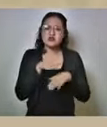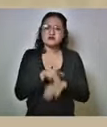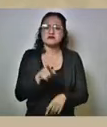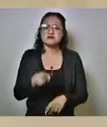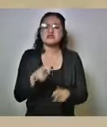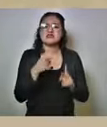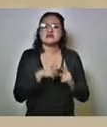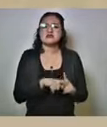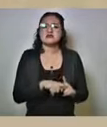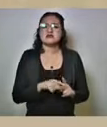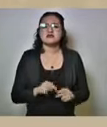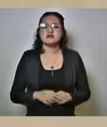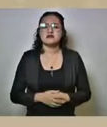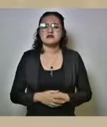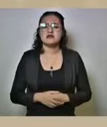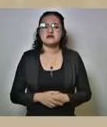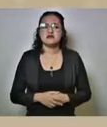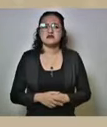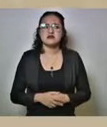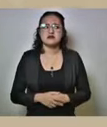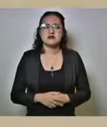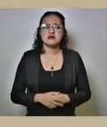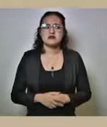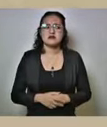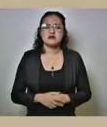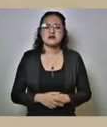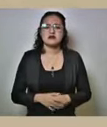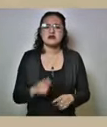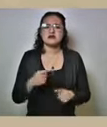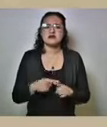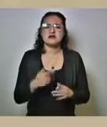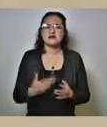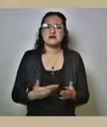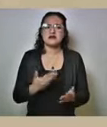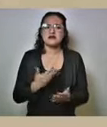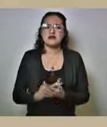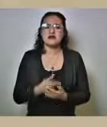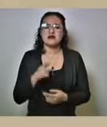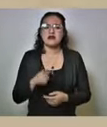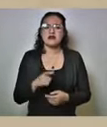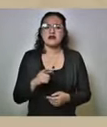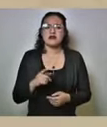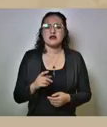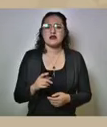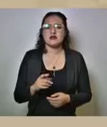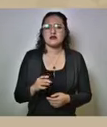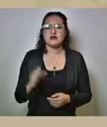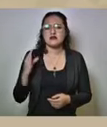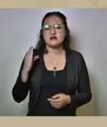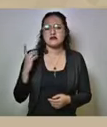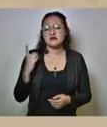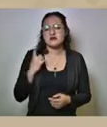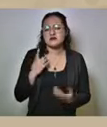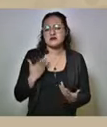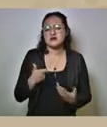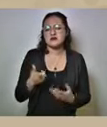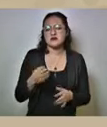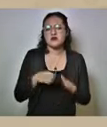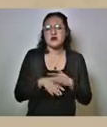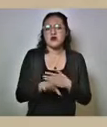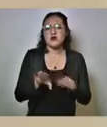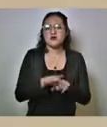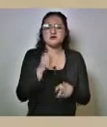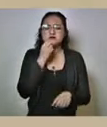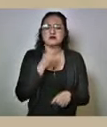iniciativa una que presentan ayer en el congreso local lo que envía usted a través de la